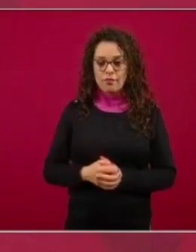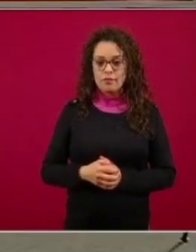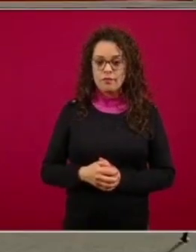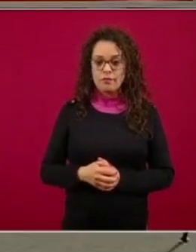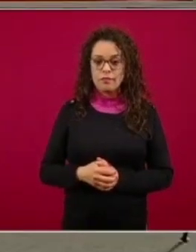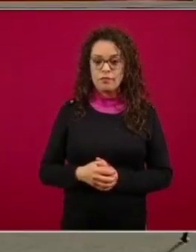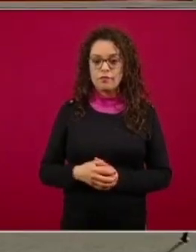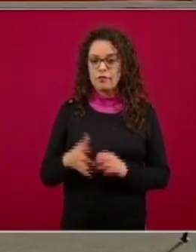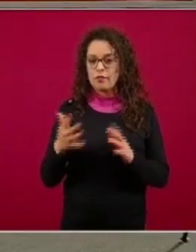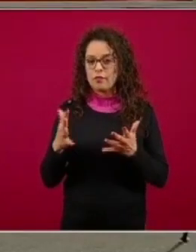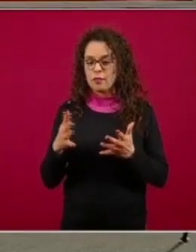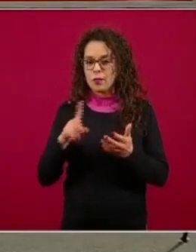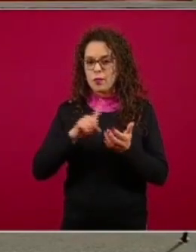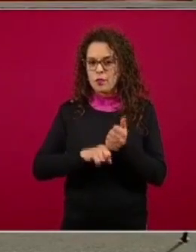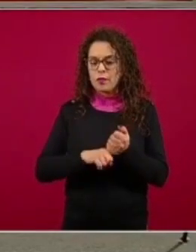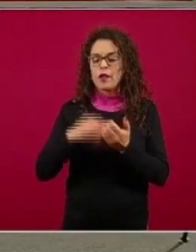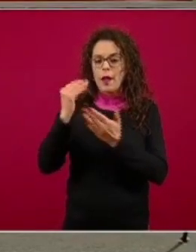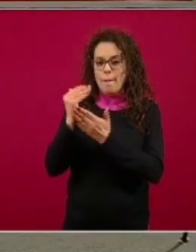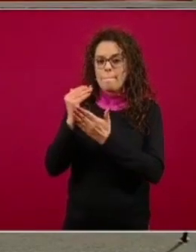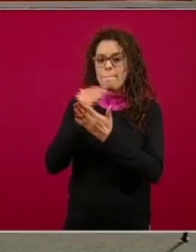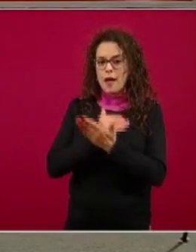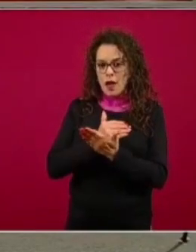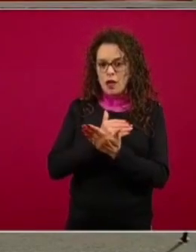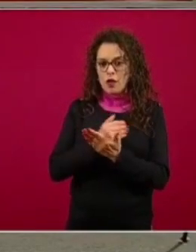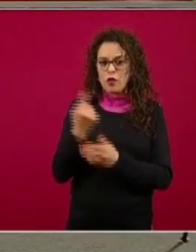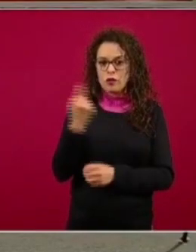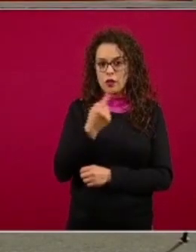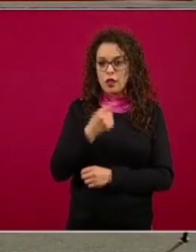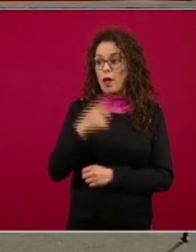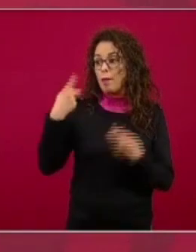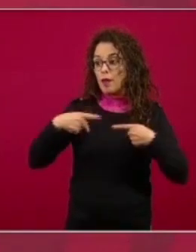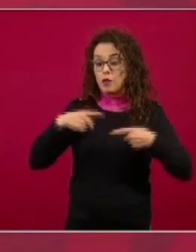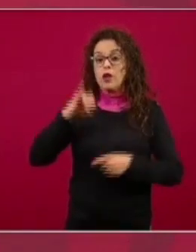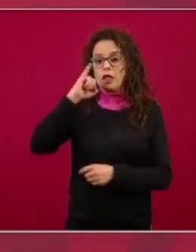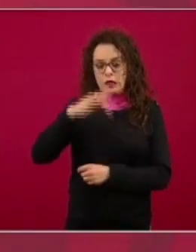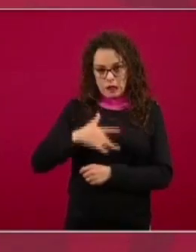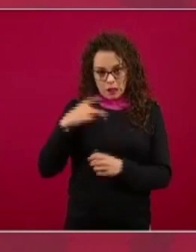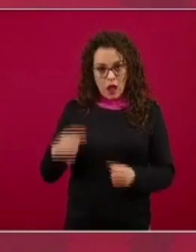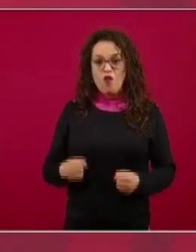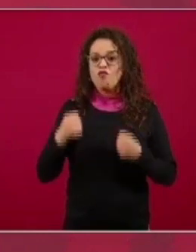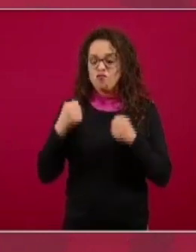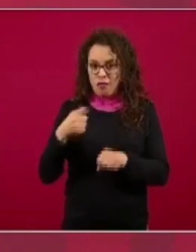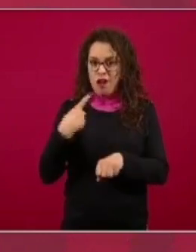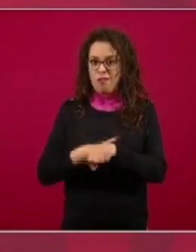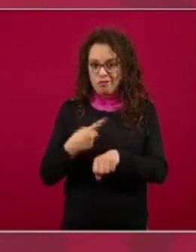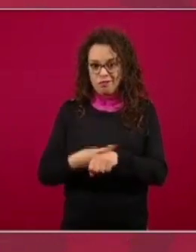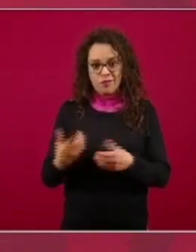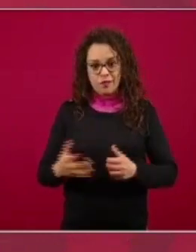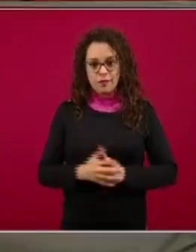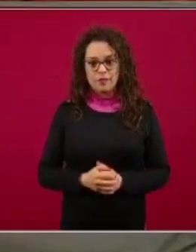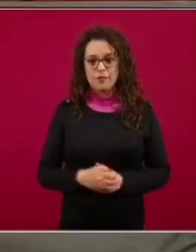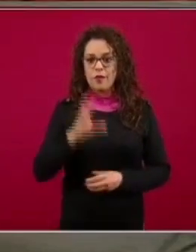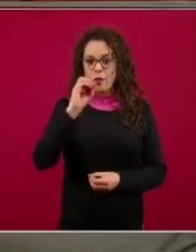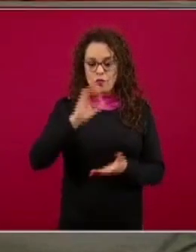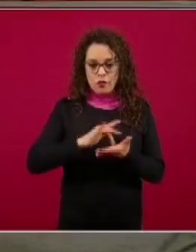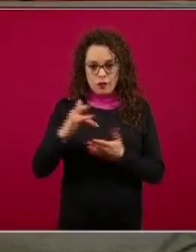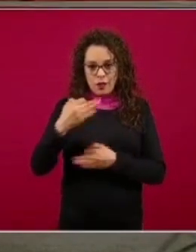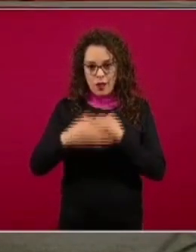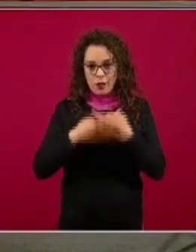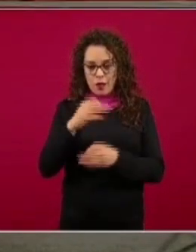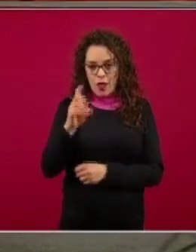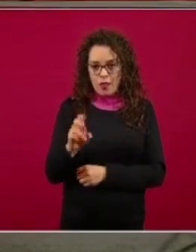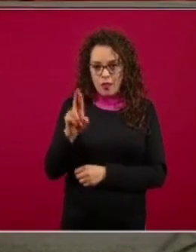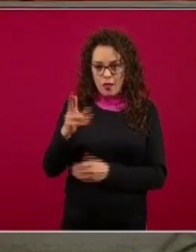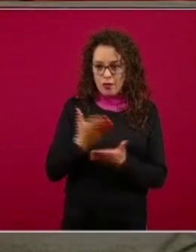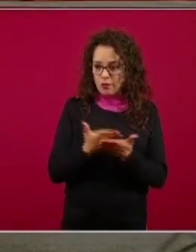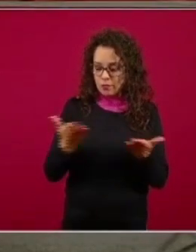son considerablemente menores respecto a los sintomáticos pues muchas gracias doctores Rivera Salas